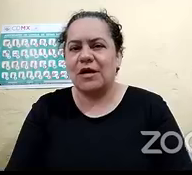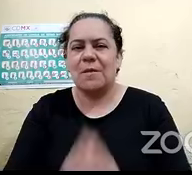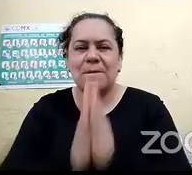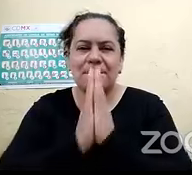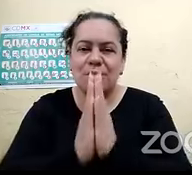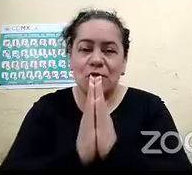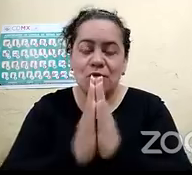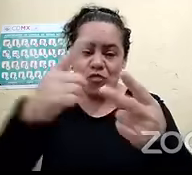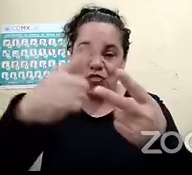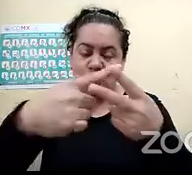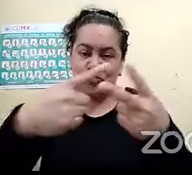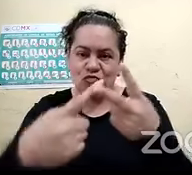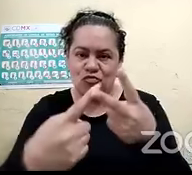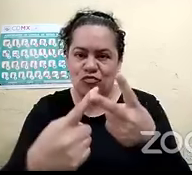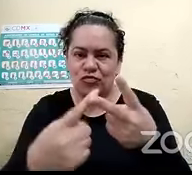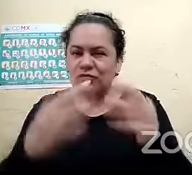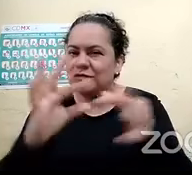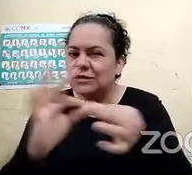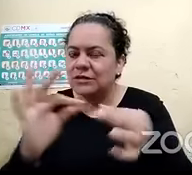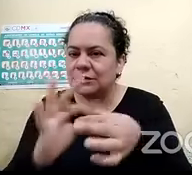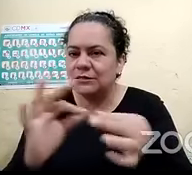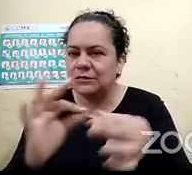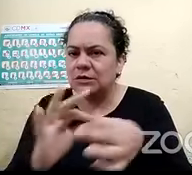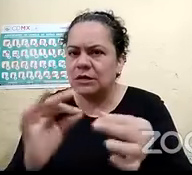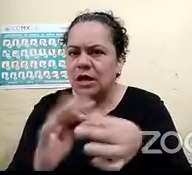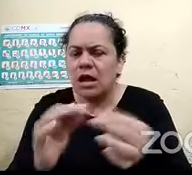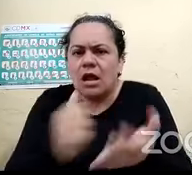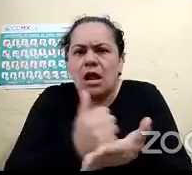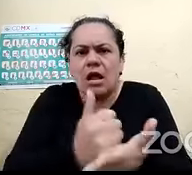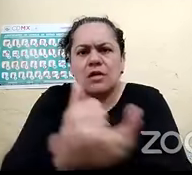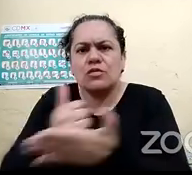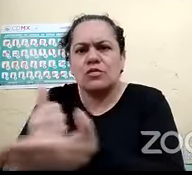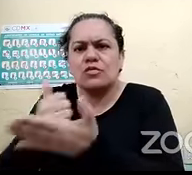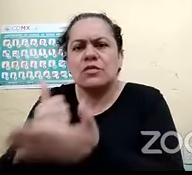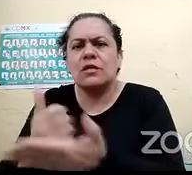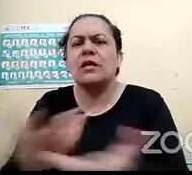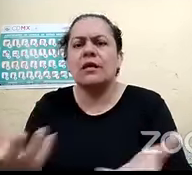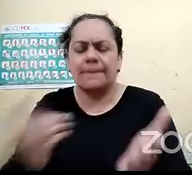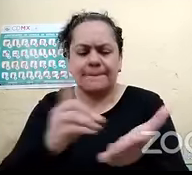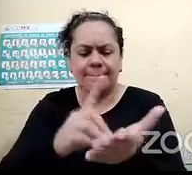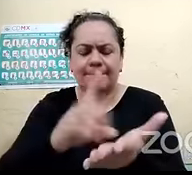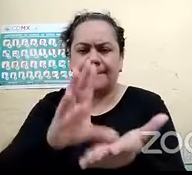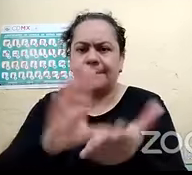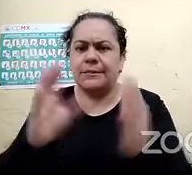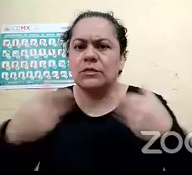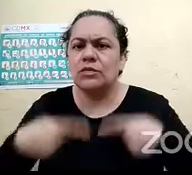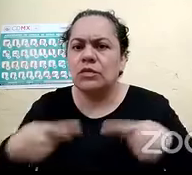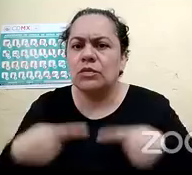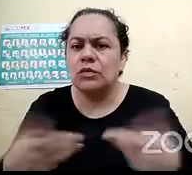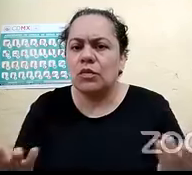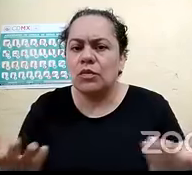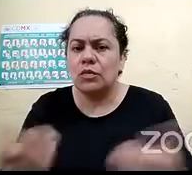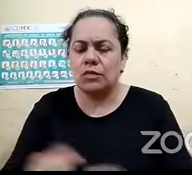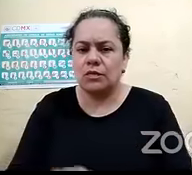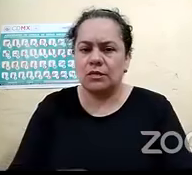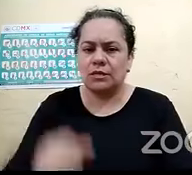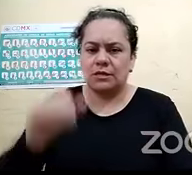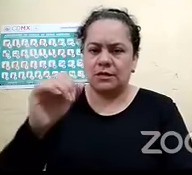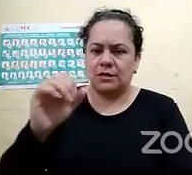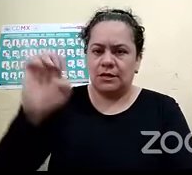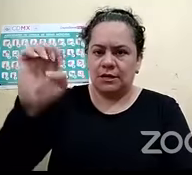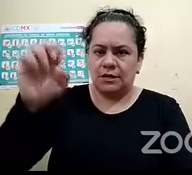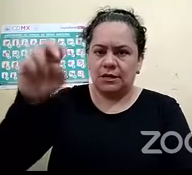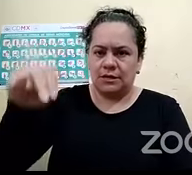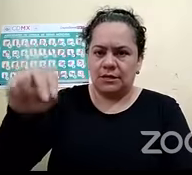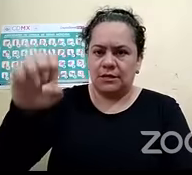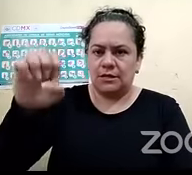de cómo podiéramos ayudar en una situación de emergencia por ejemplo en tu caso Eneida qué